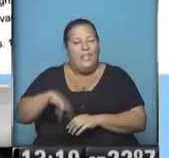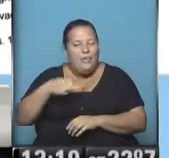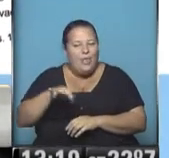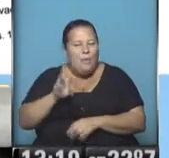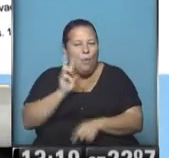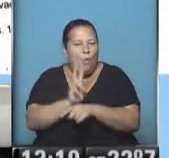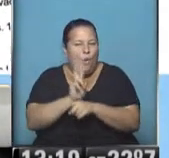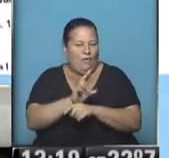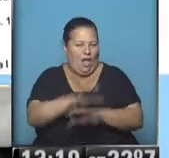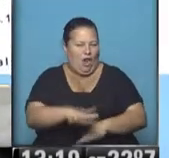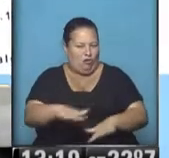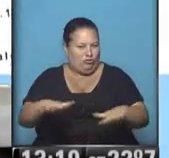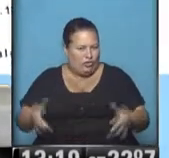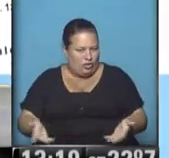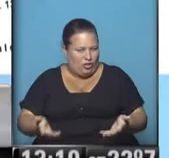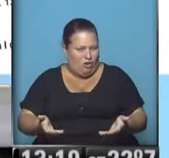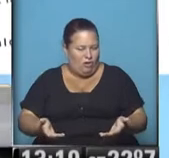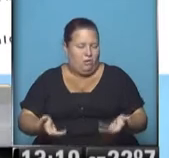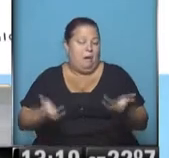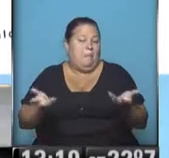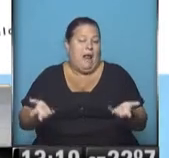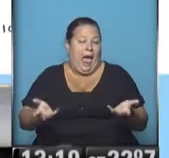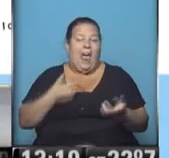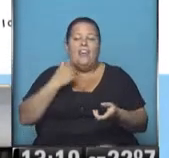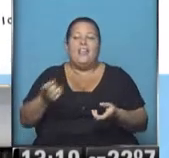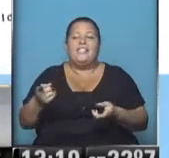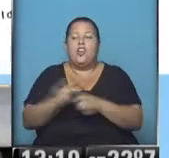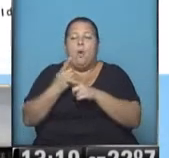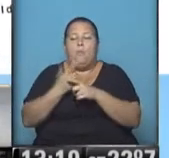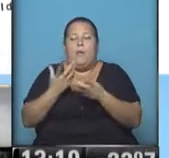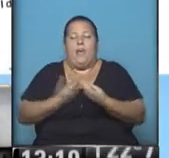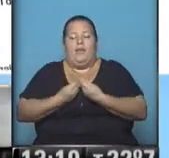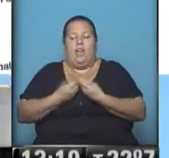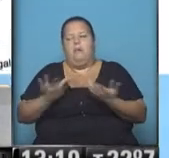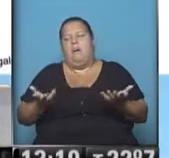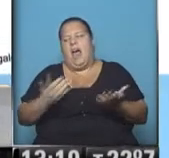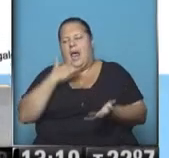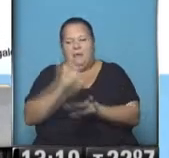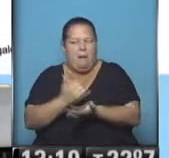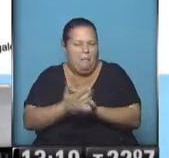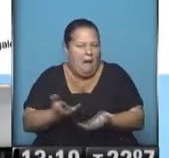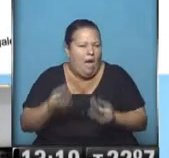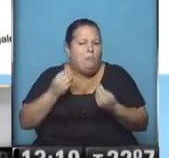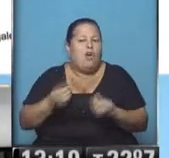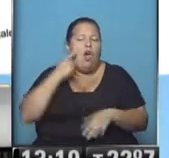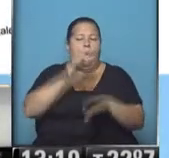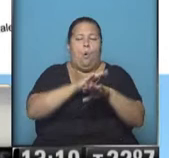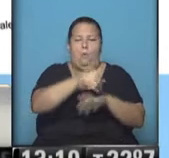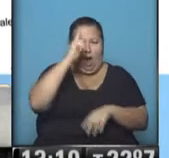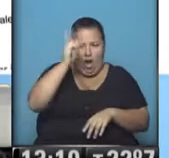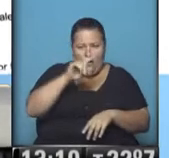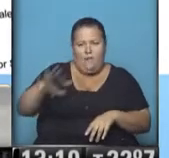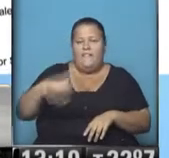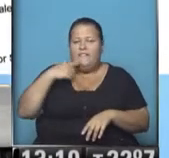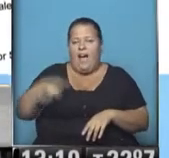cuidar a estos chicos. Claro. Pero claro, hablan de indefensión, dicen, bueno, no es para tanto, puesto que el imputado no sabía que este